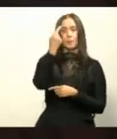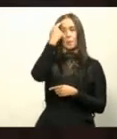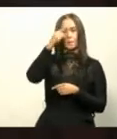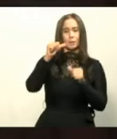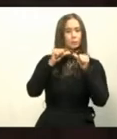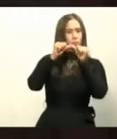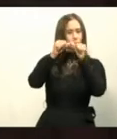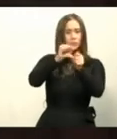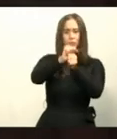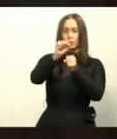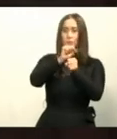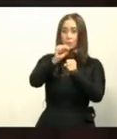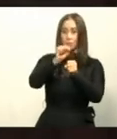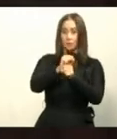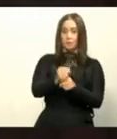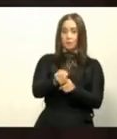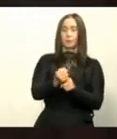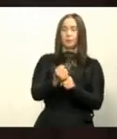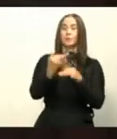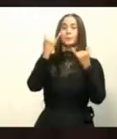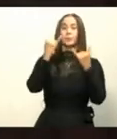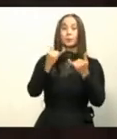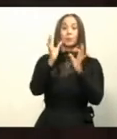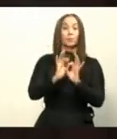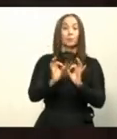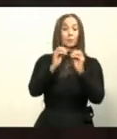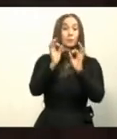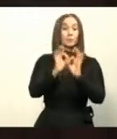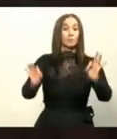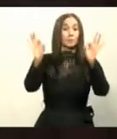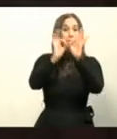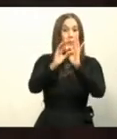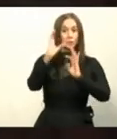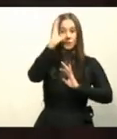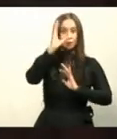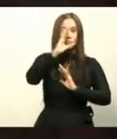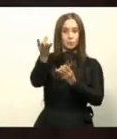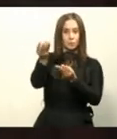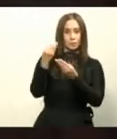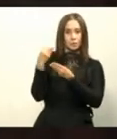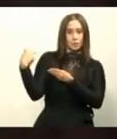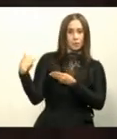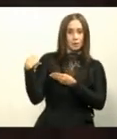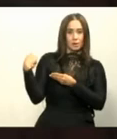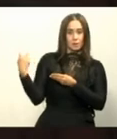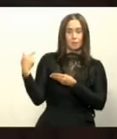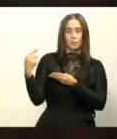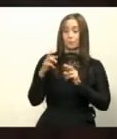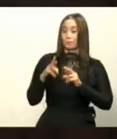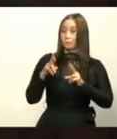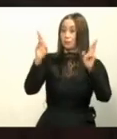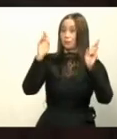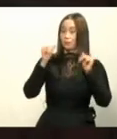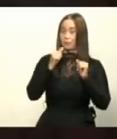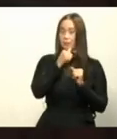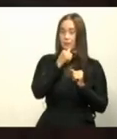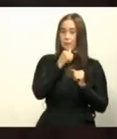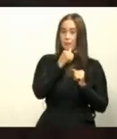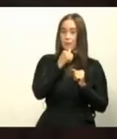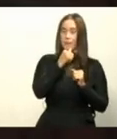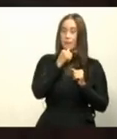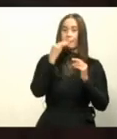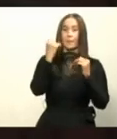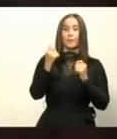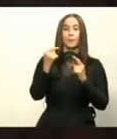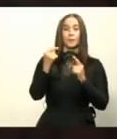decir que hoy la principal prioridad del gobierno es conseguir las vacunas lo antes posible. Y al yo terminar